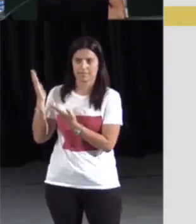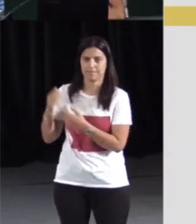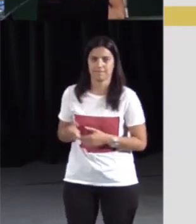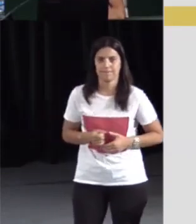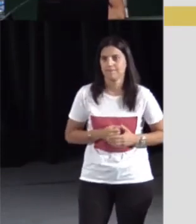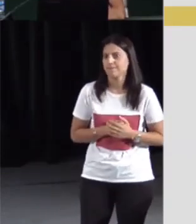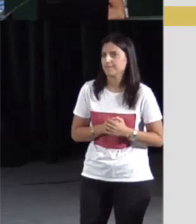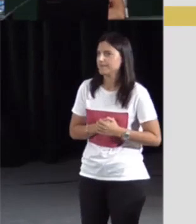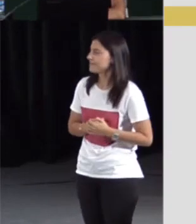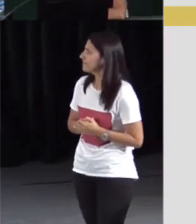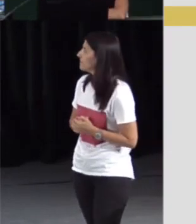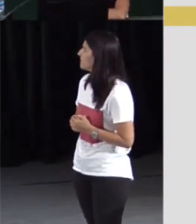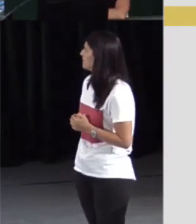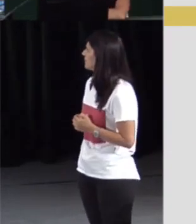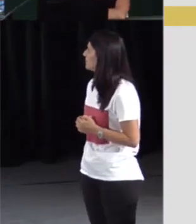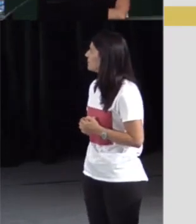española?